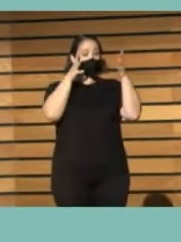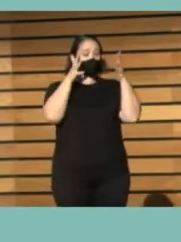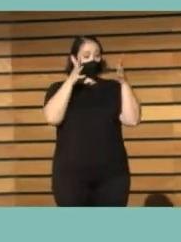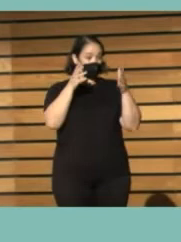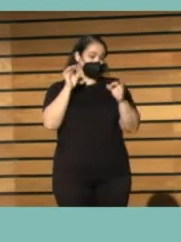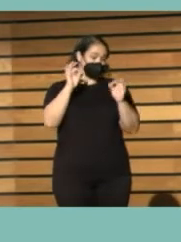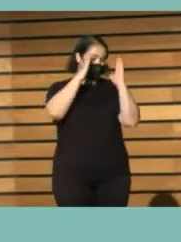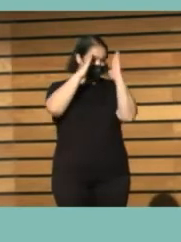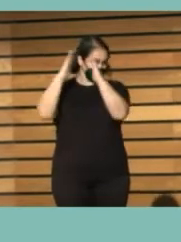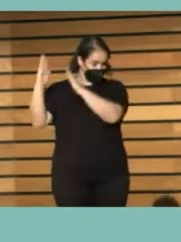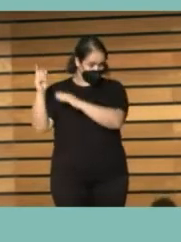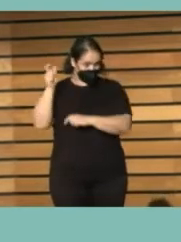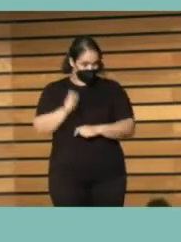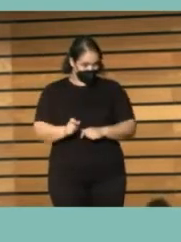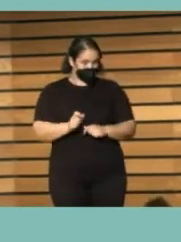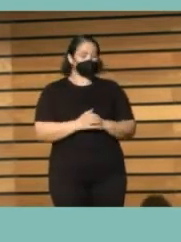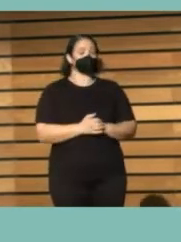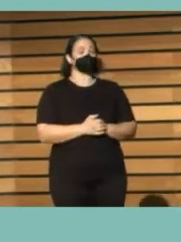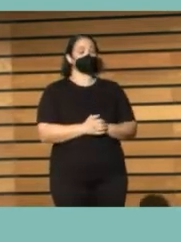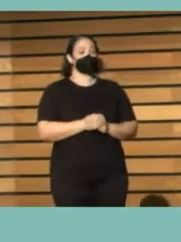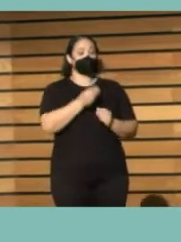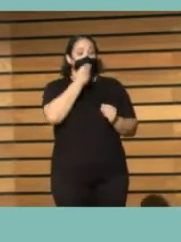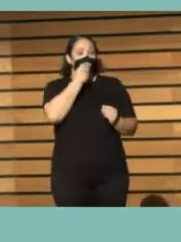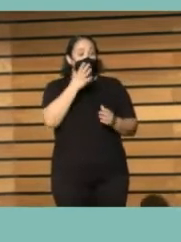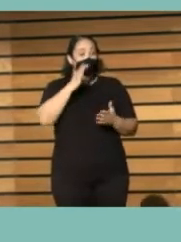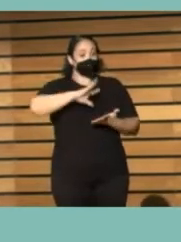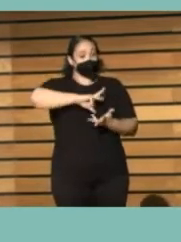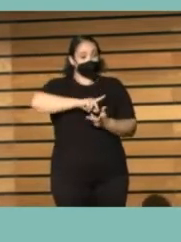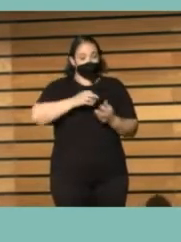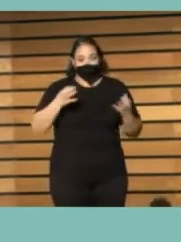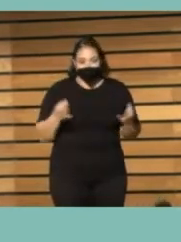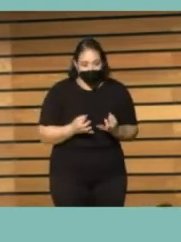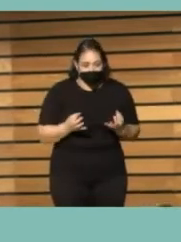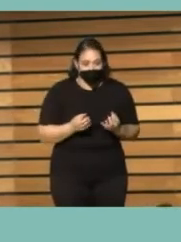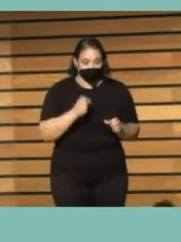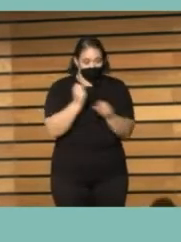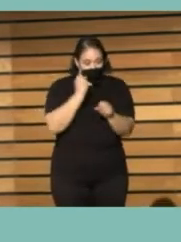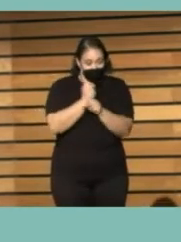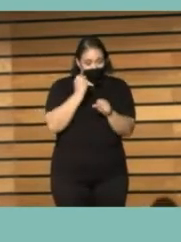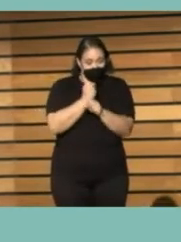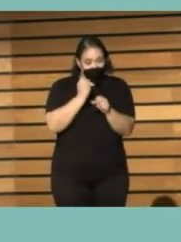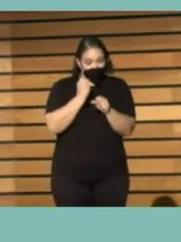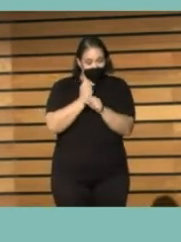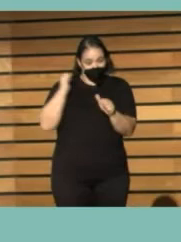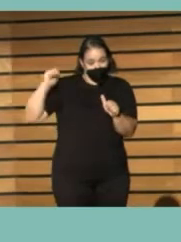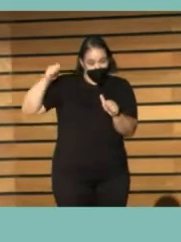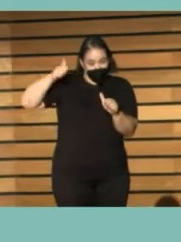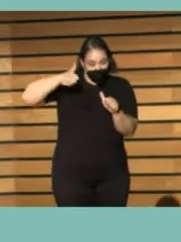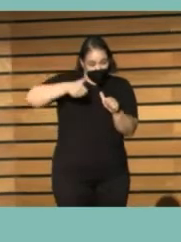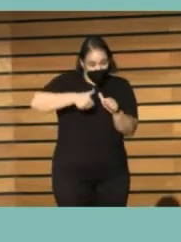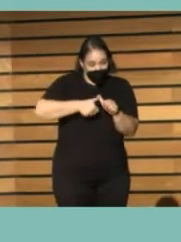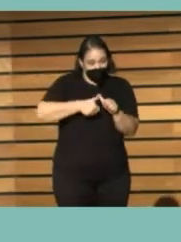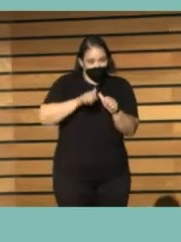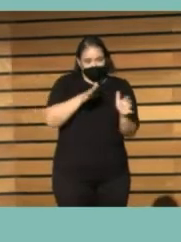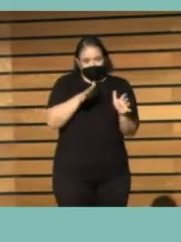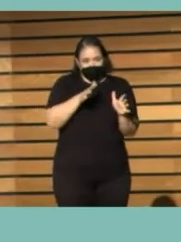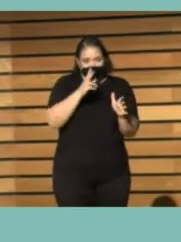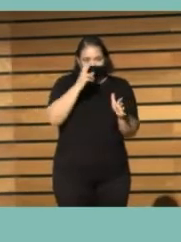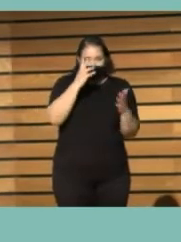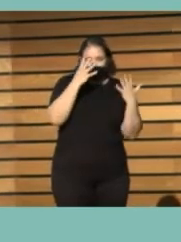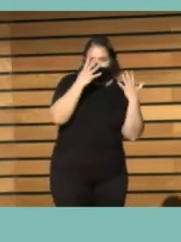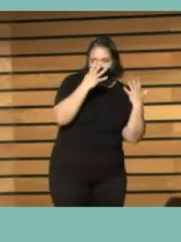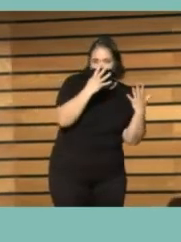Bibliotecaria, la buena noticia es que, gracias a este buen trabajo que se ha llevado realizando, creo que desde el año